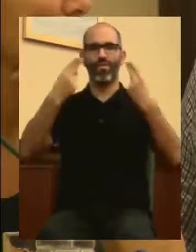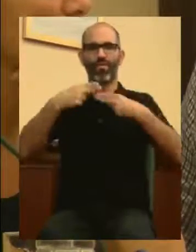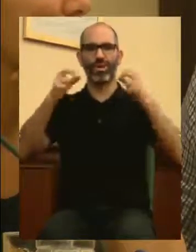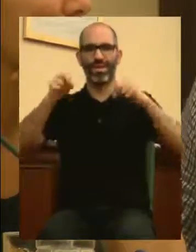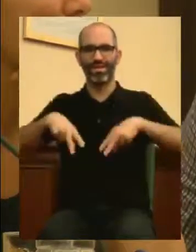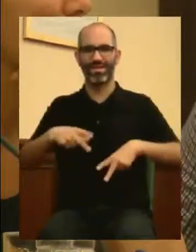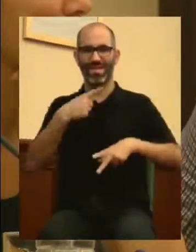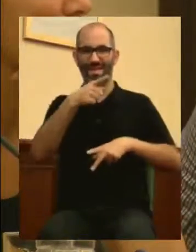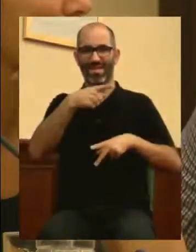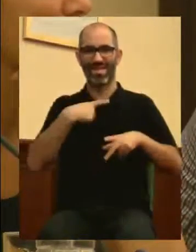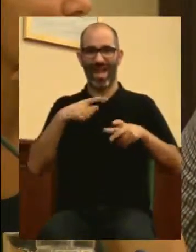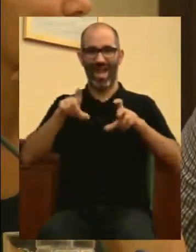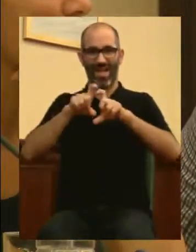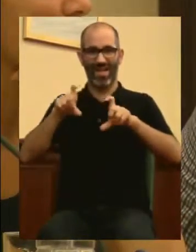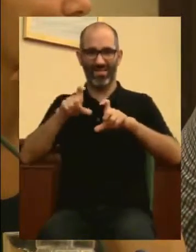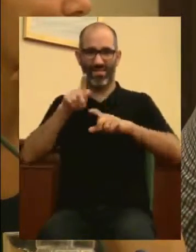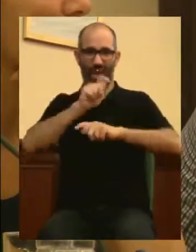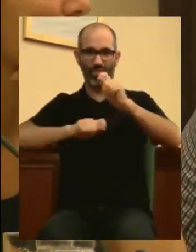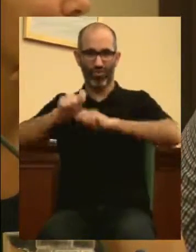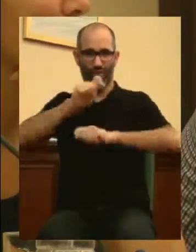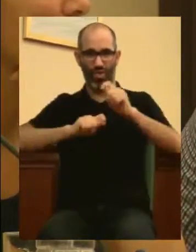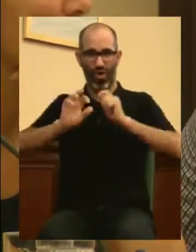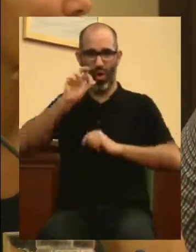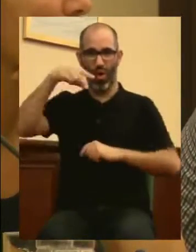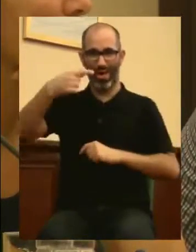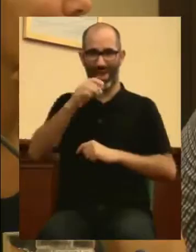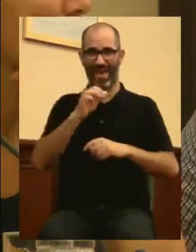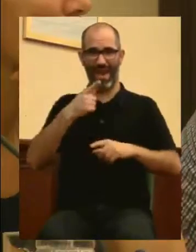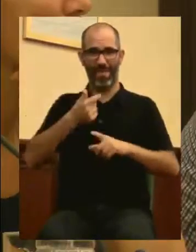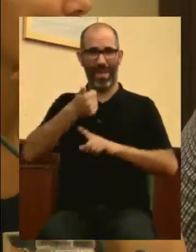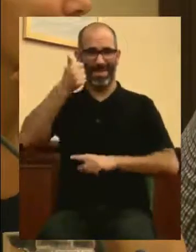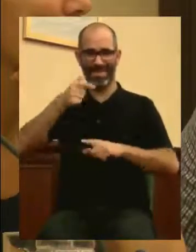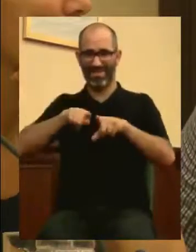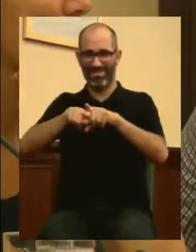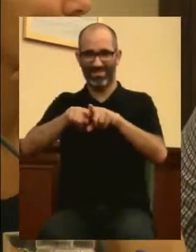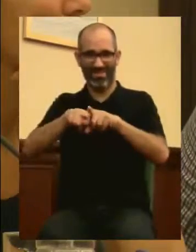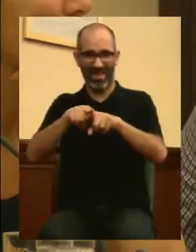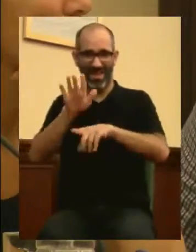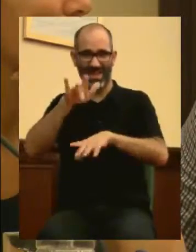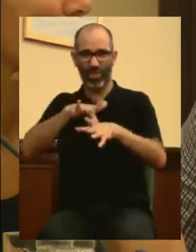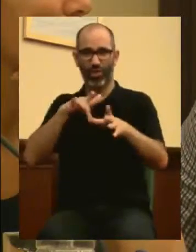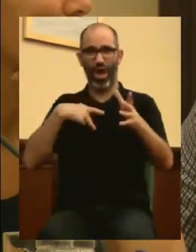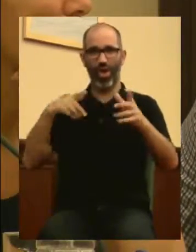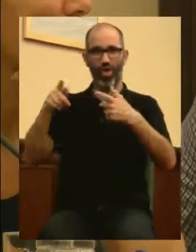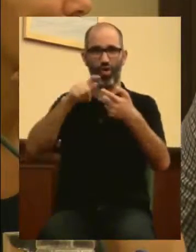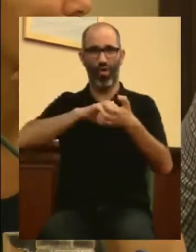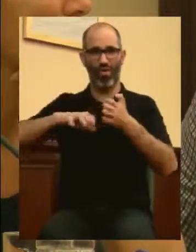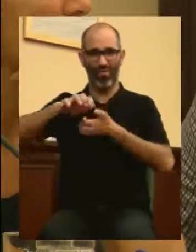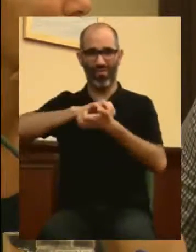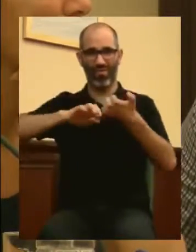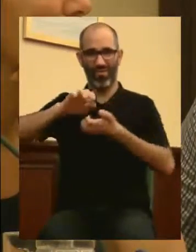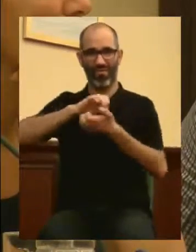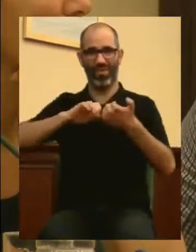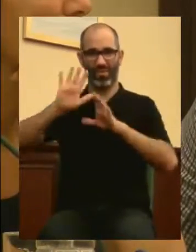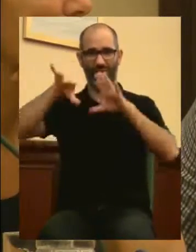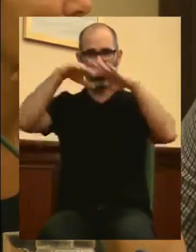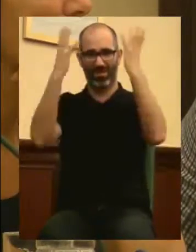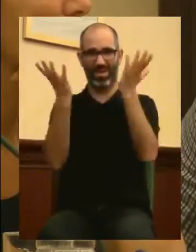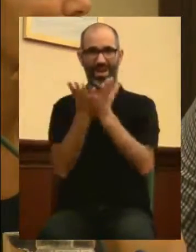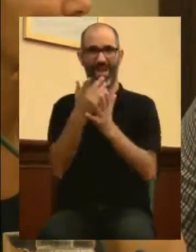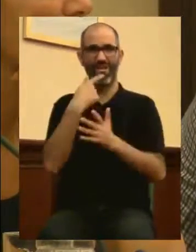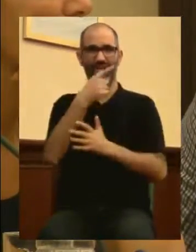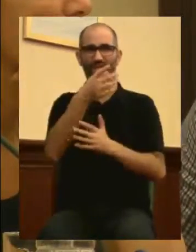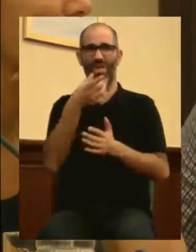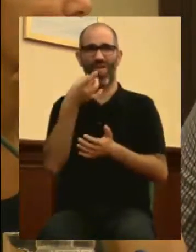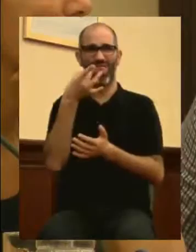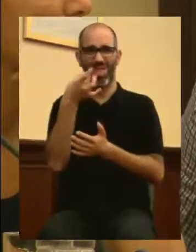de las entidades más críticas. Es uno de los colectivos más críticos en los conflictos internacionales. No le deben un duro a nadie. Pueden decir lo que